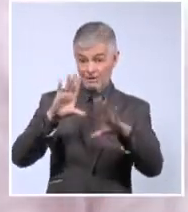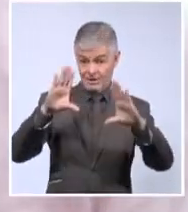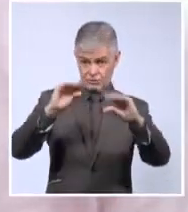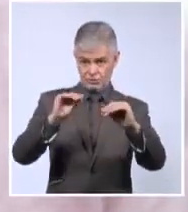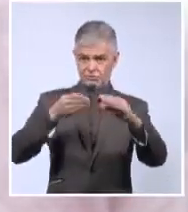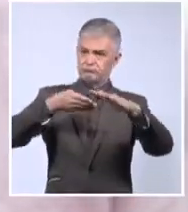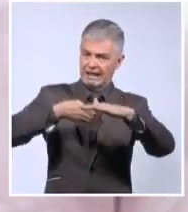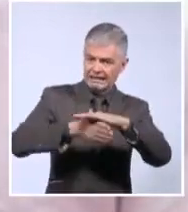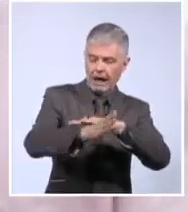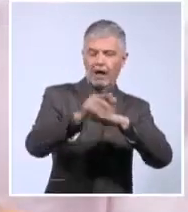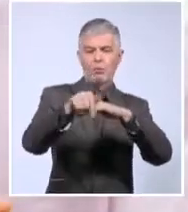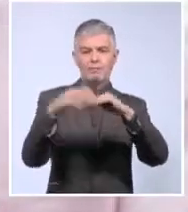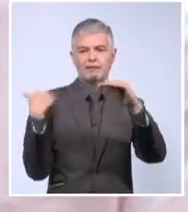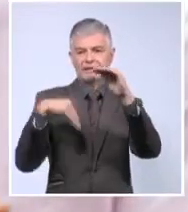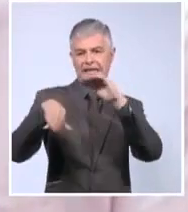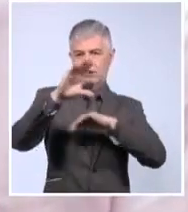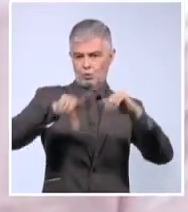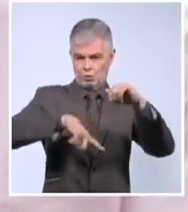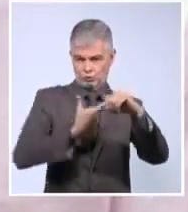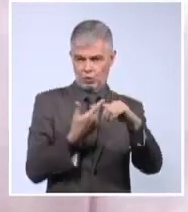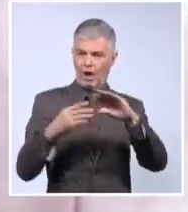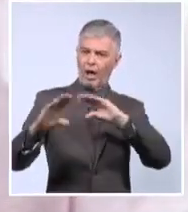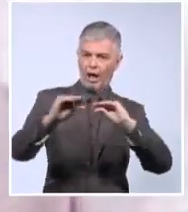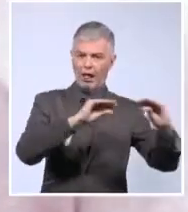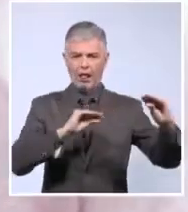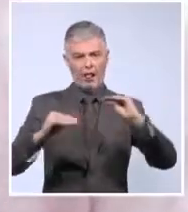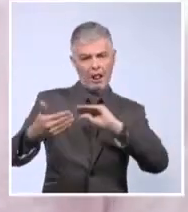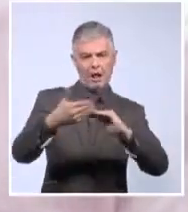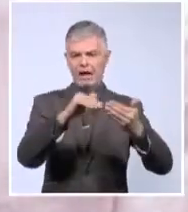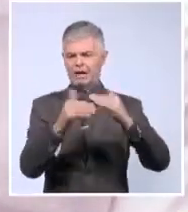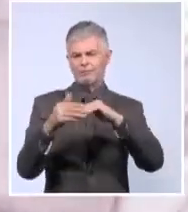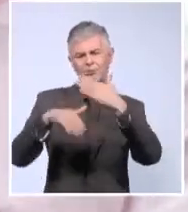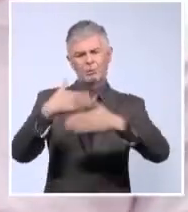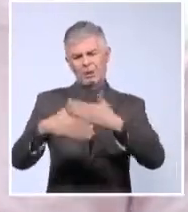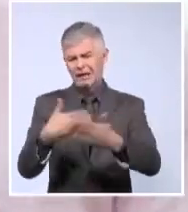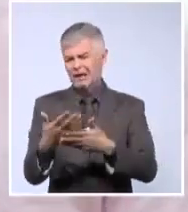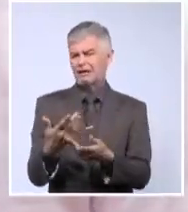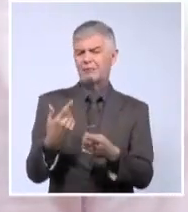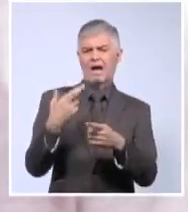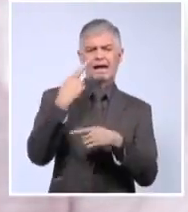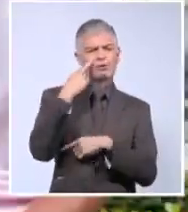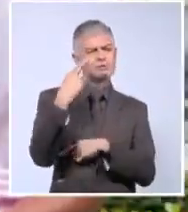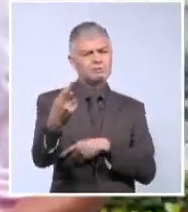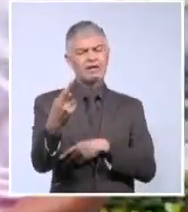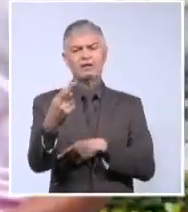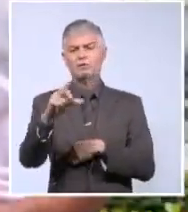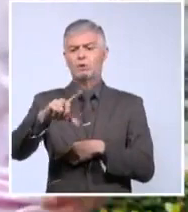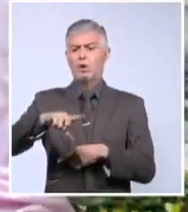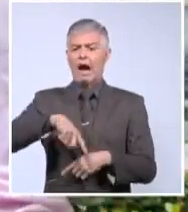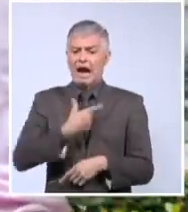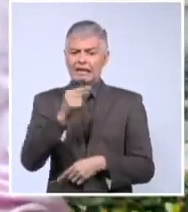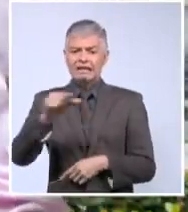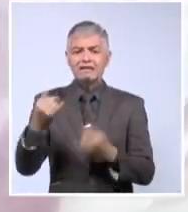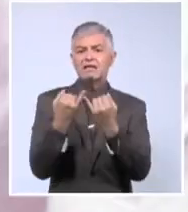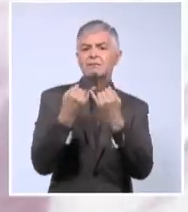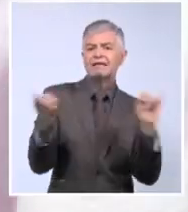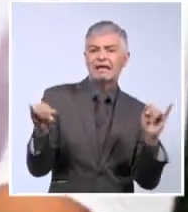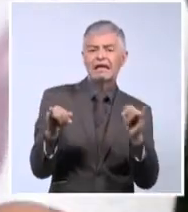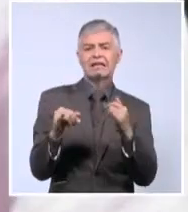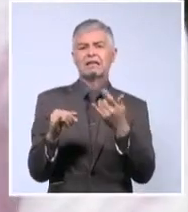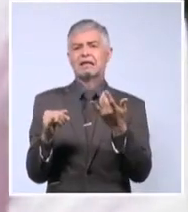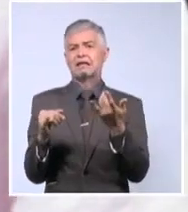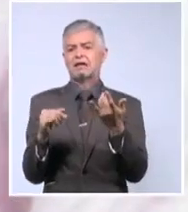debatir con el Ministerio de Cultura sobre problemas de burocracia, reconocimiento hacia los artistas independientes y quedamos en